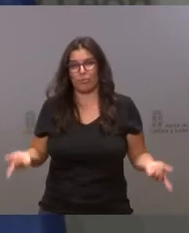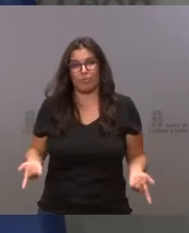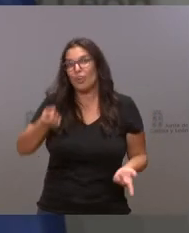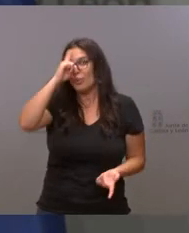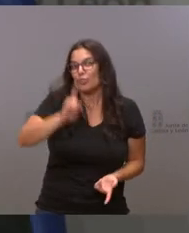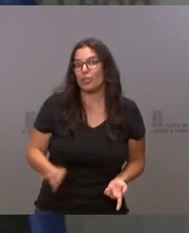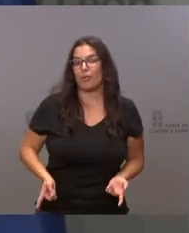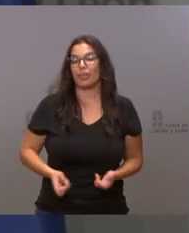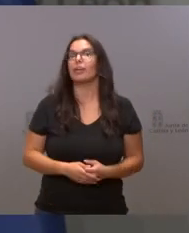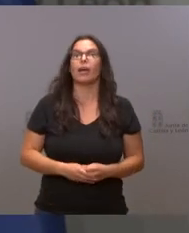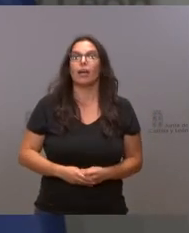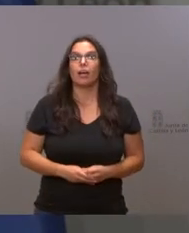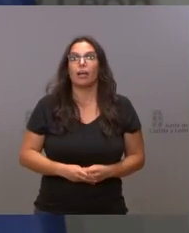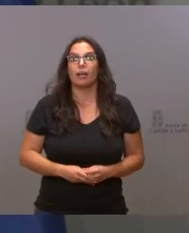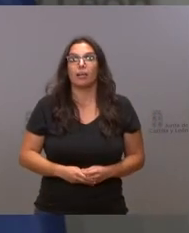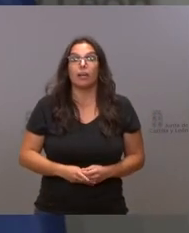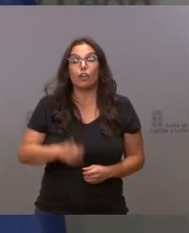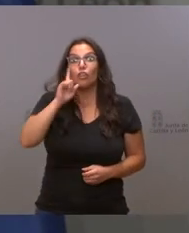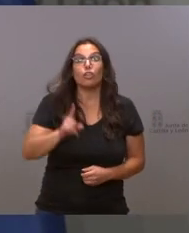Entre otras cosas porque se levantó de la mesa.